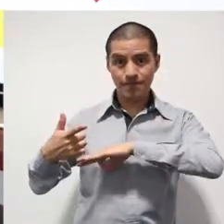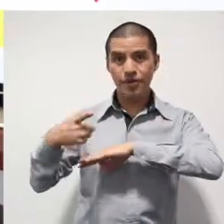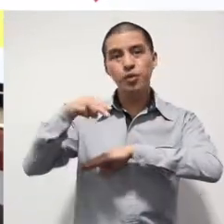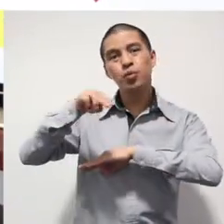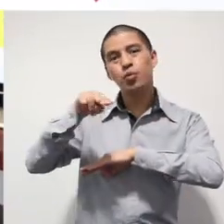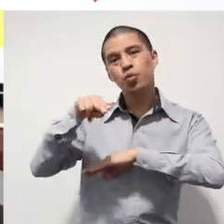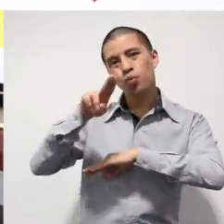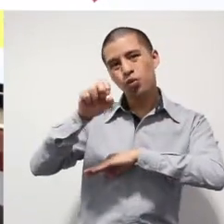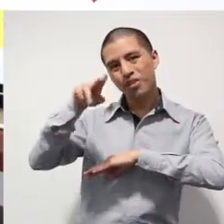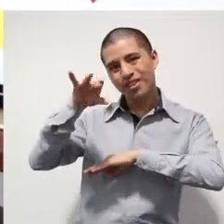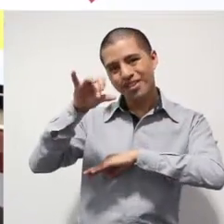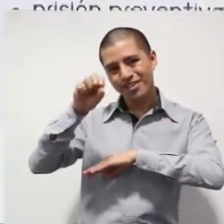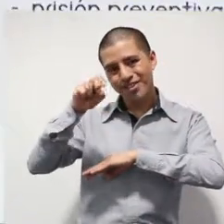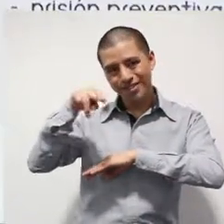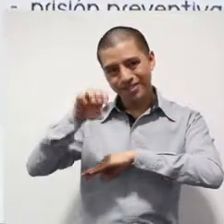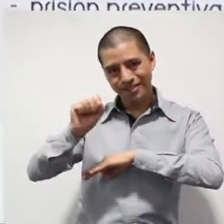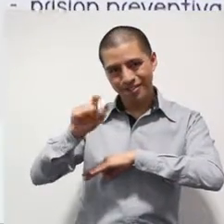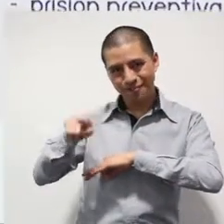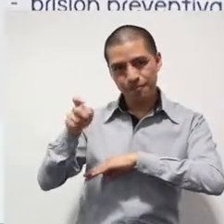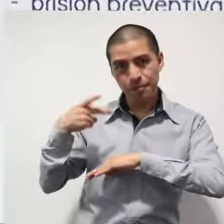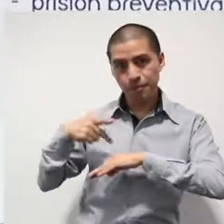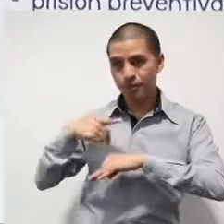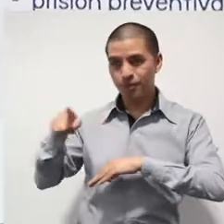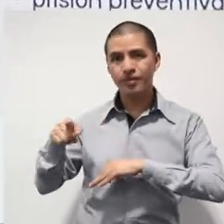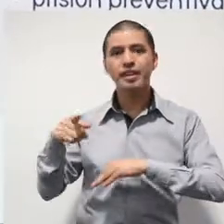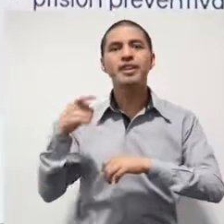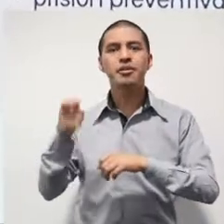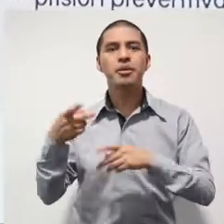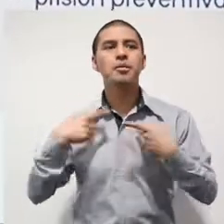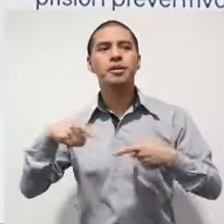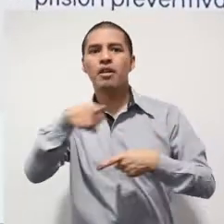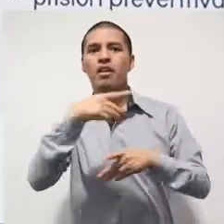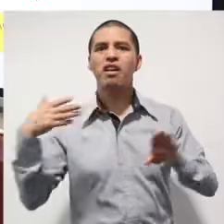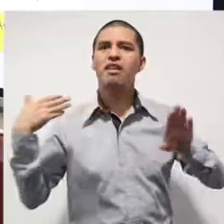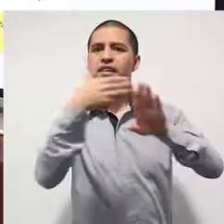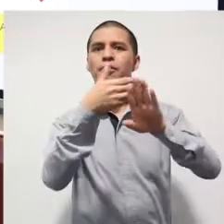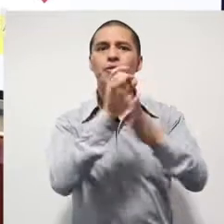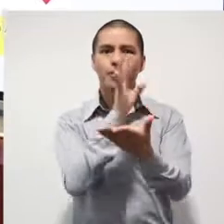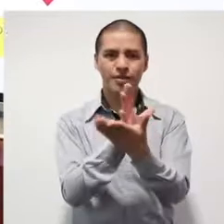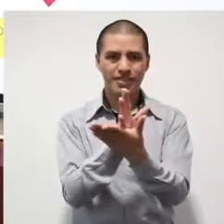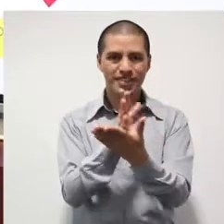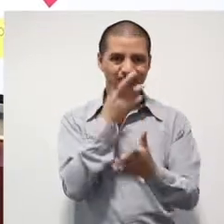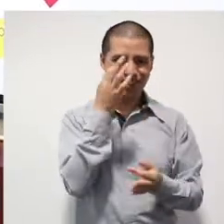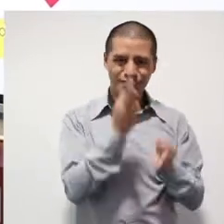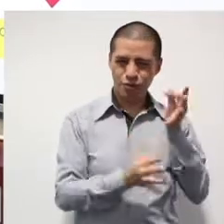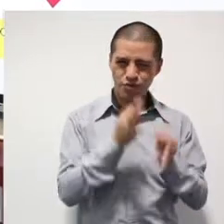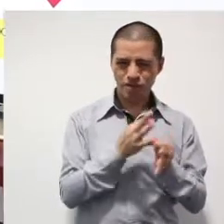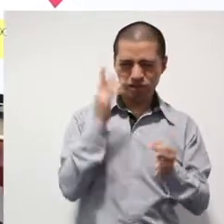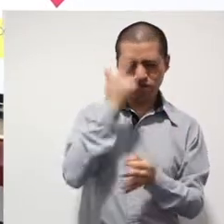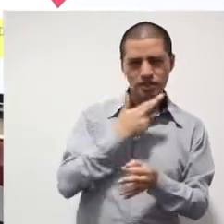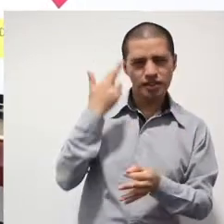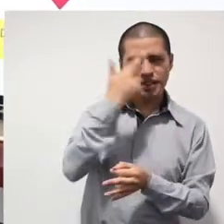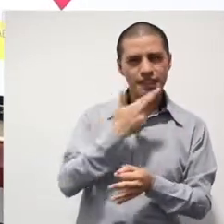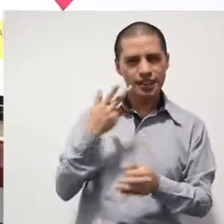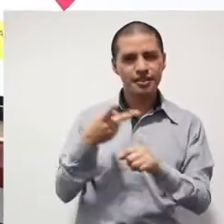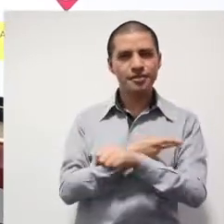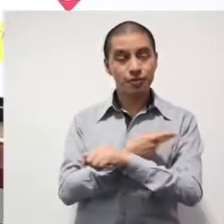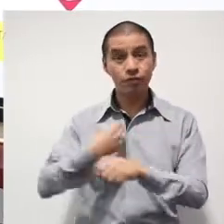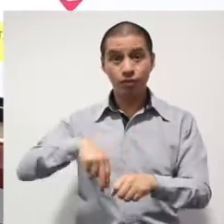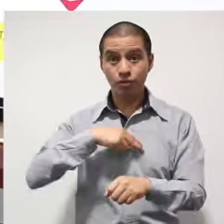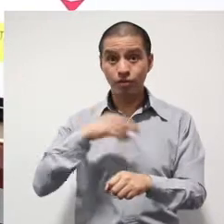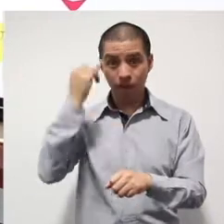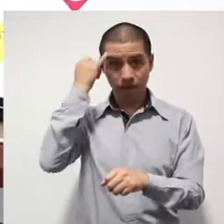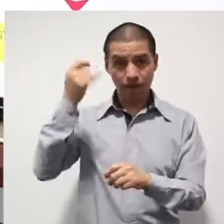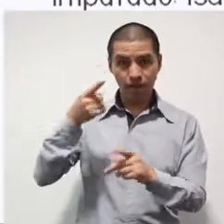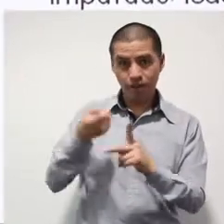arma de municiones, pero dice violencia moral equiparada. Esto es precisamente lo que vamos y lo que con la